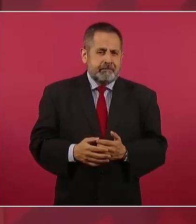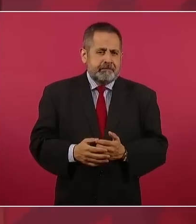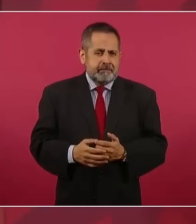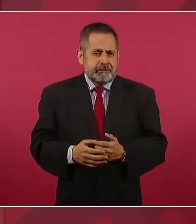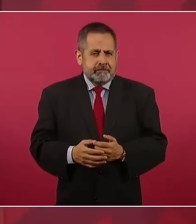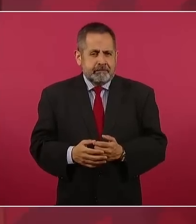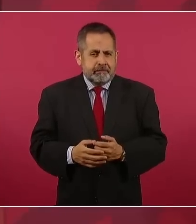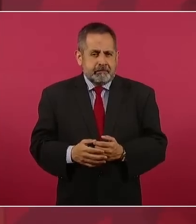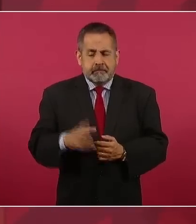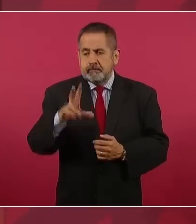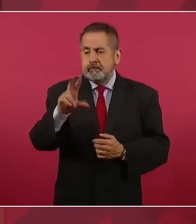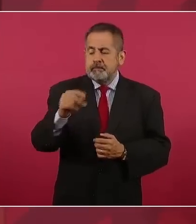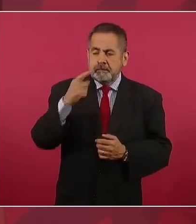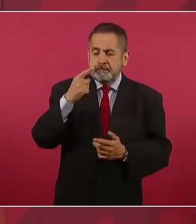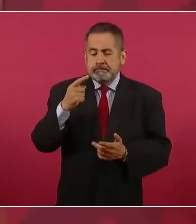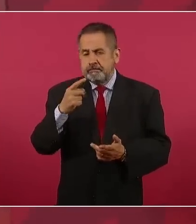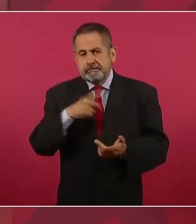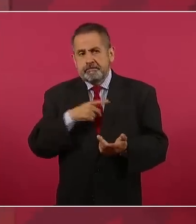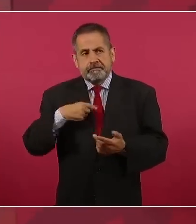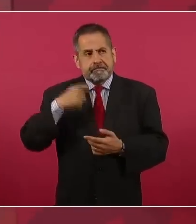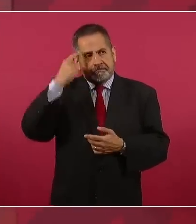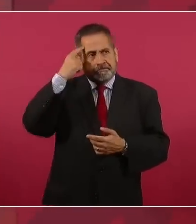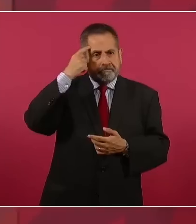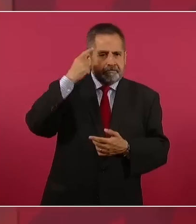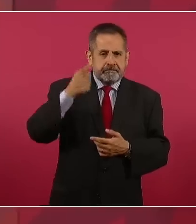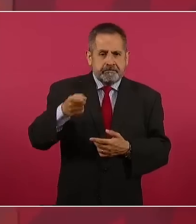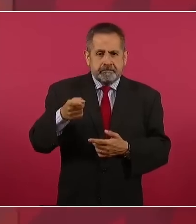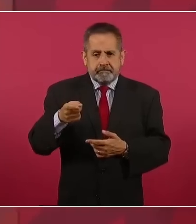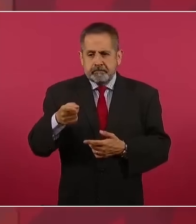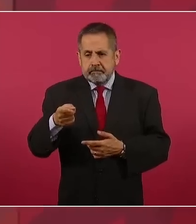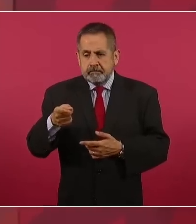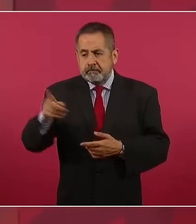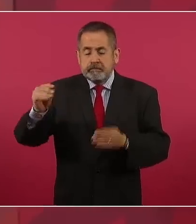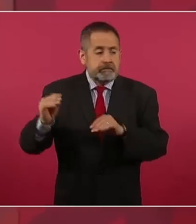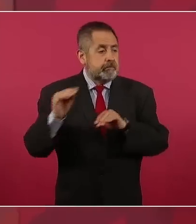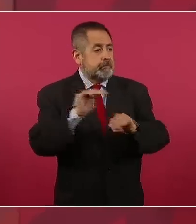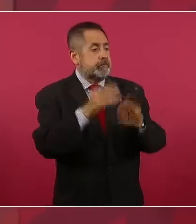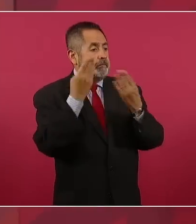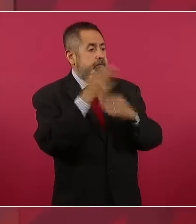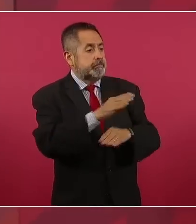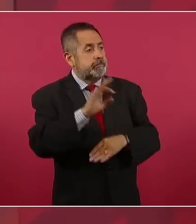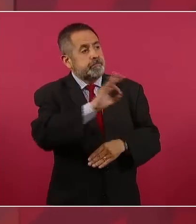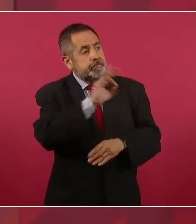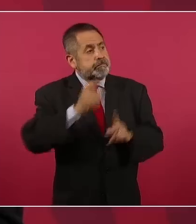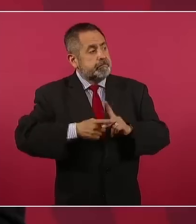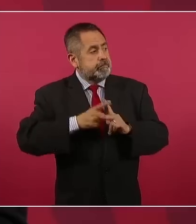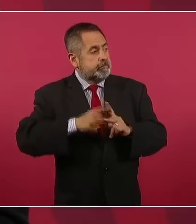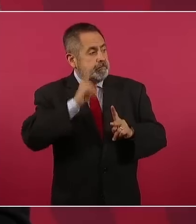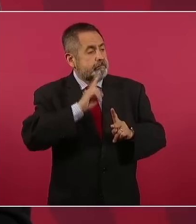apostar todo al mundo financiero, a la especulación.